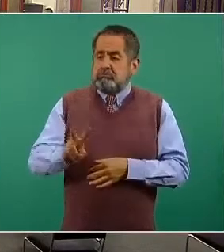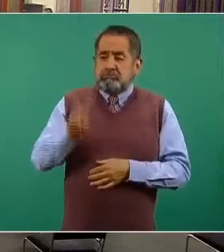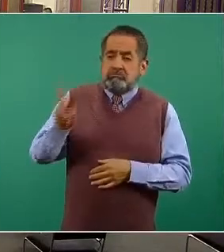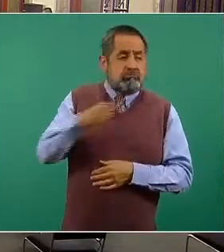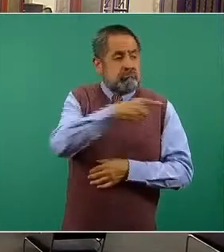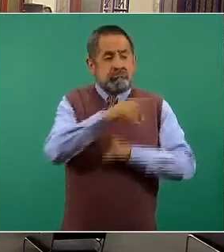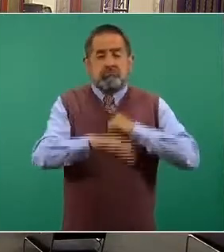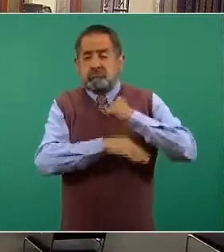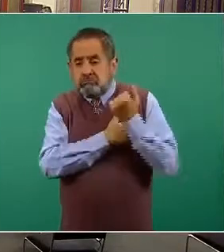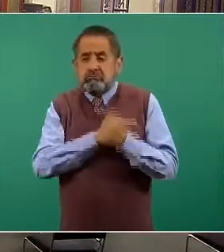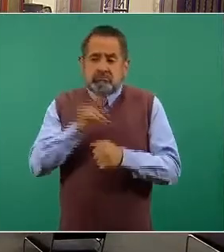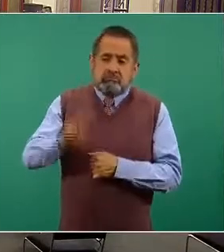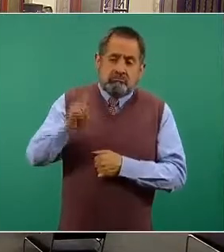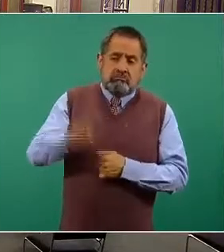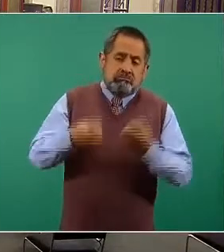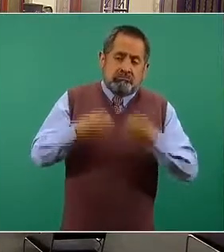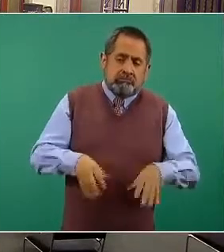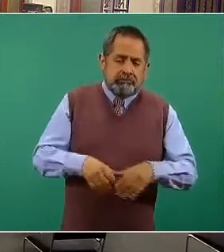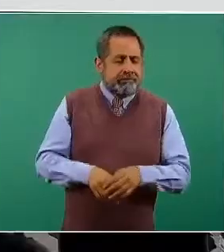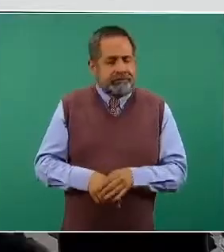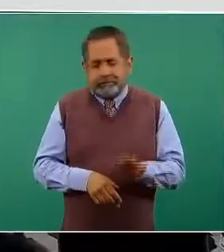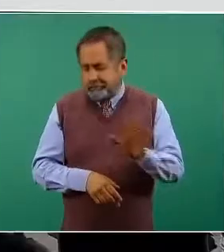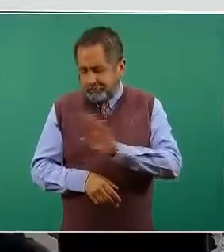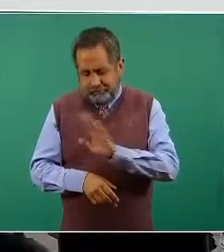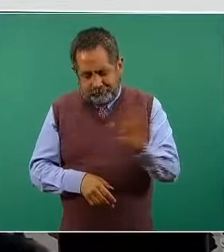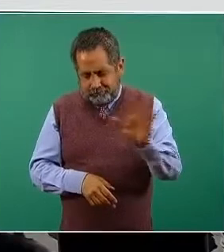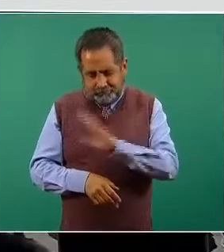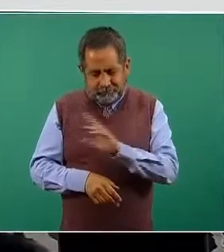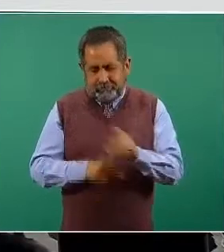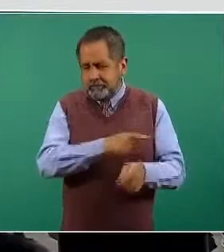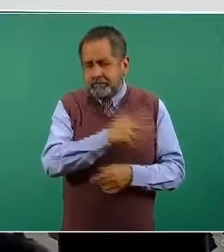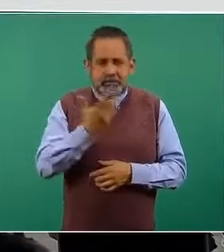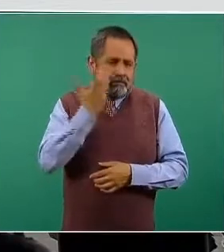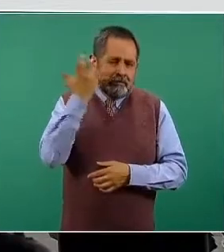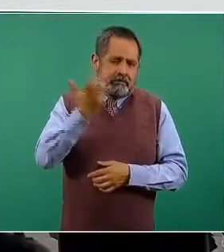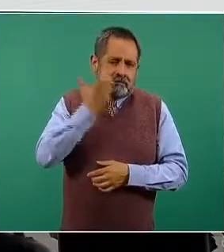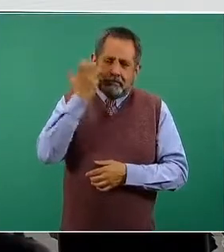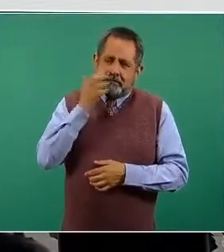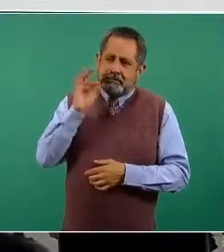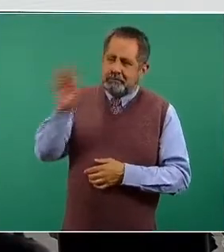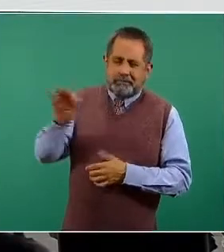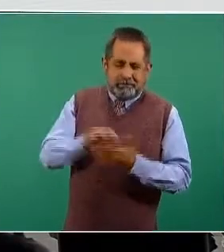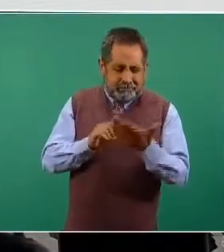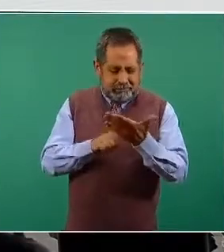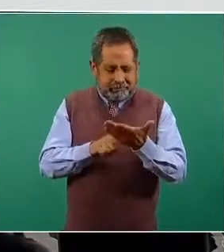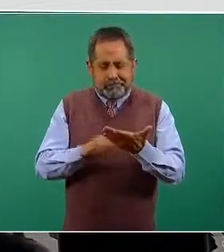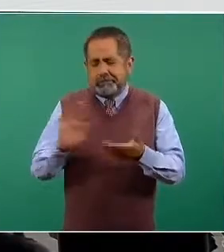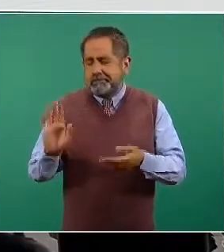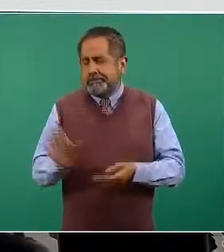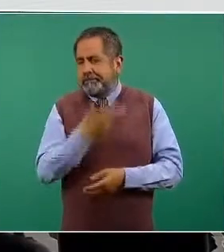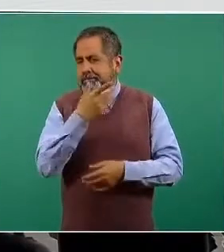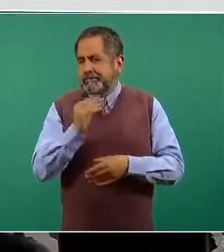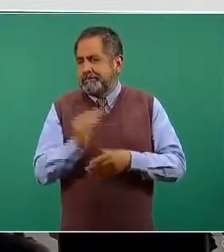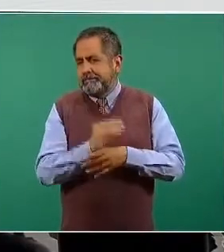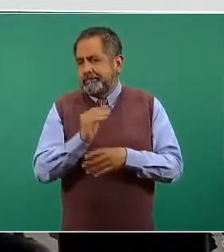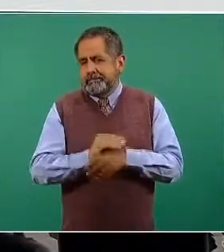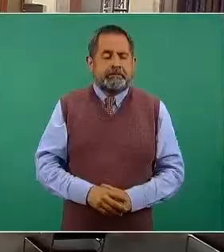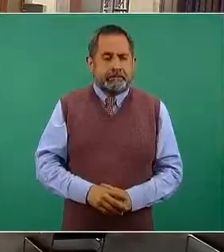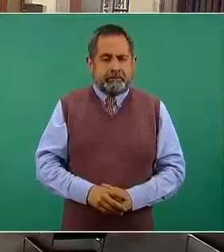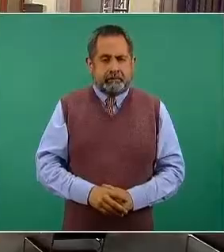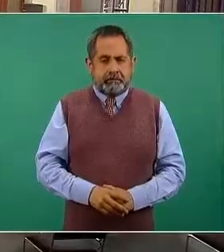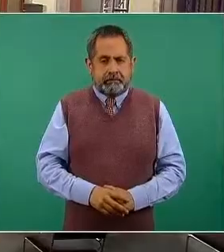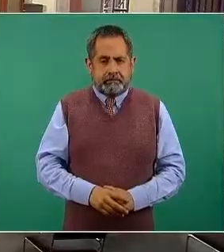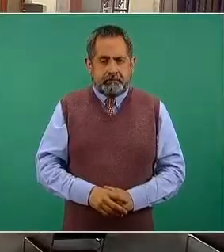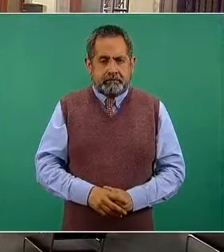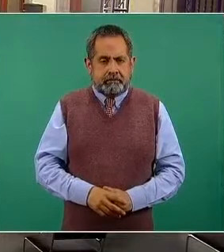tenga presente que le están queriendo confundir, engañar. Y deseche esa información que tiene ese propósito.